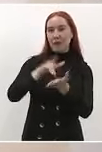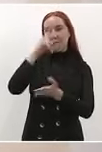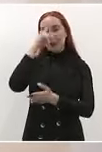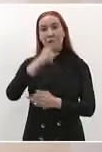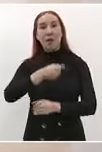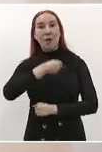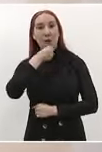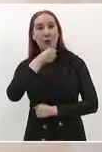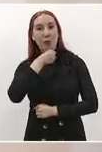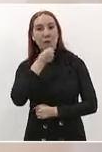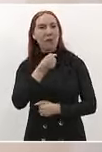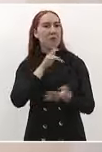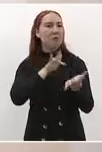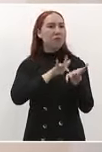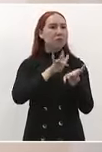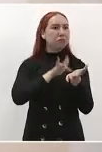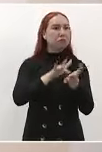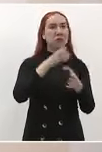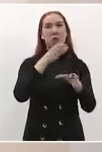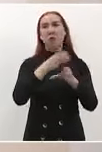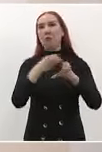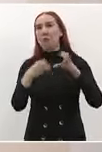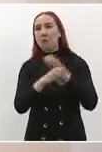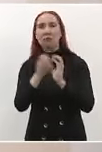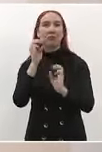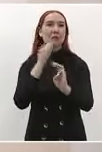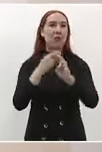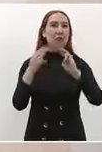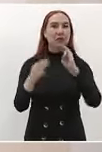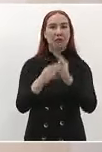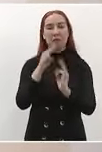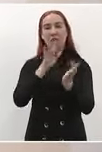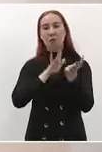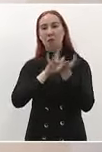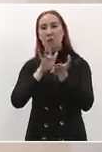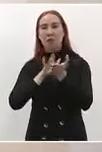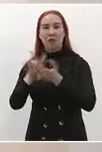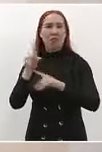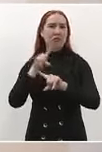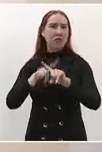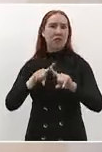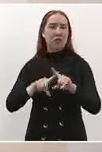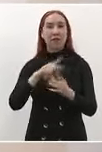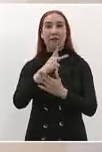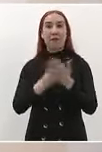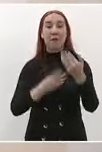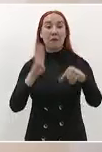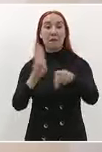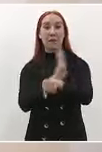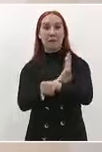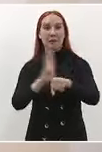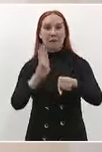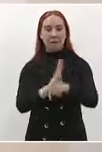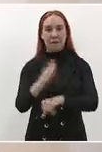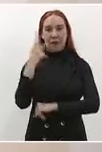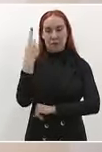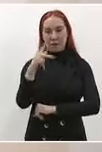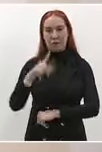económicos entre las familias más vulnerables a través de los distintos programas del bienestar de su gobierno.